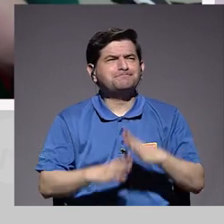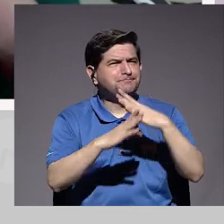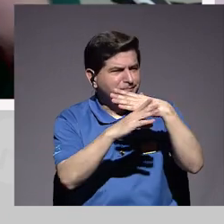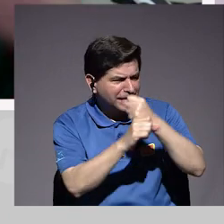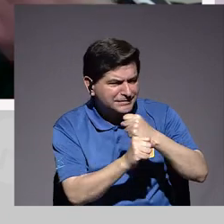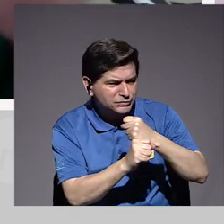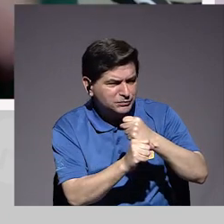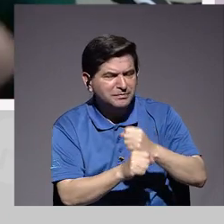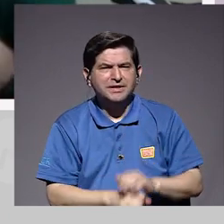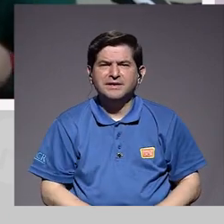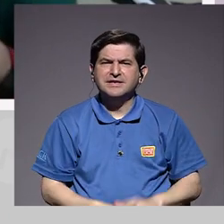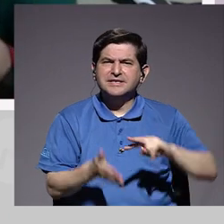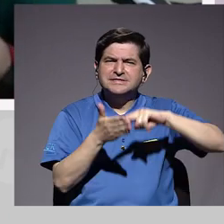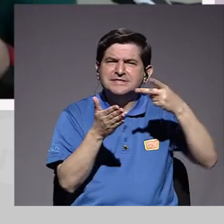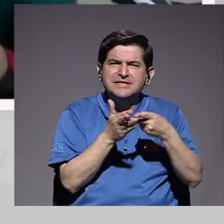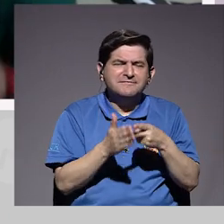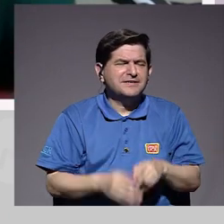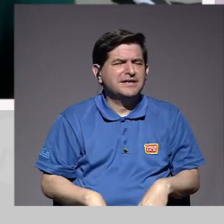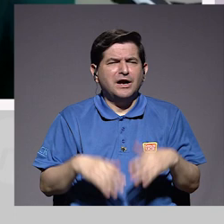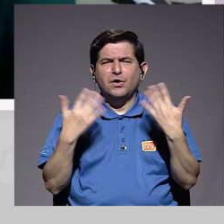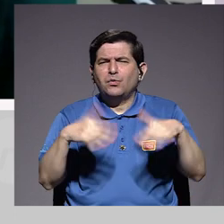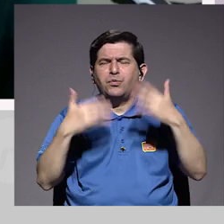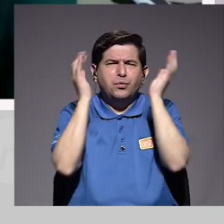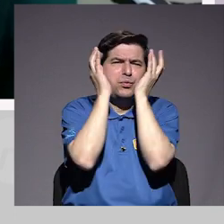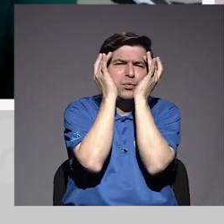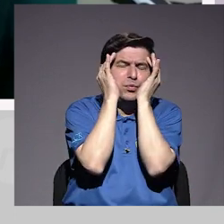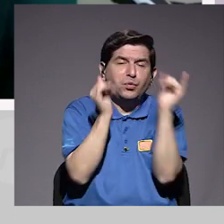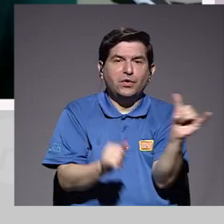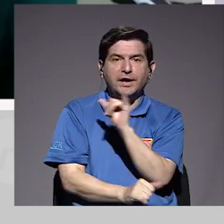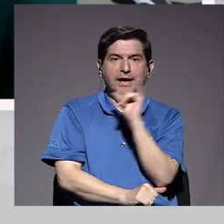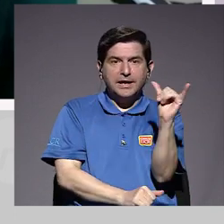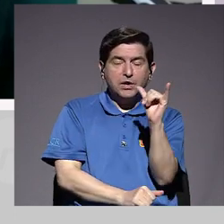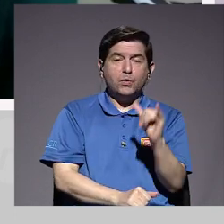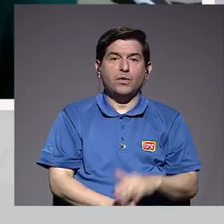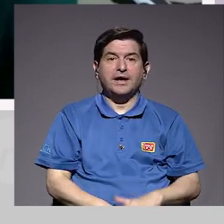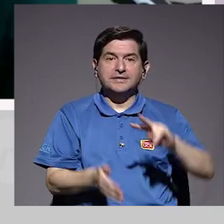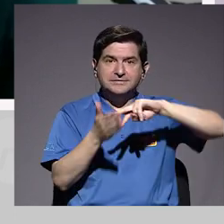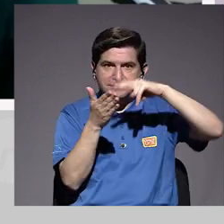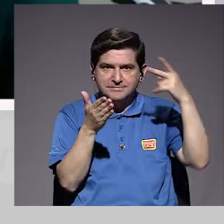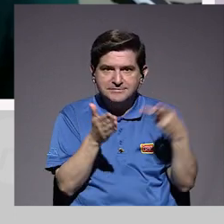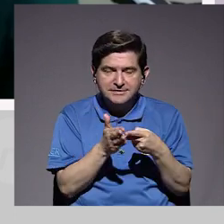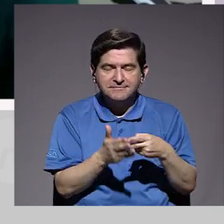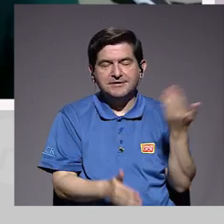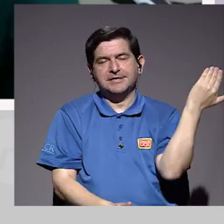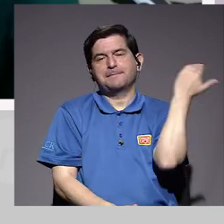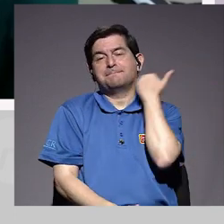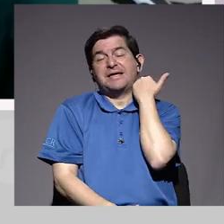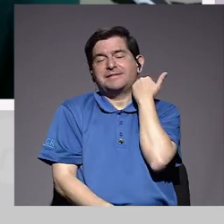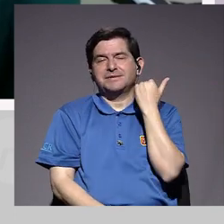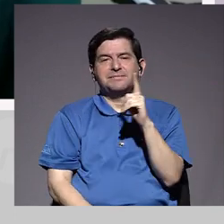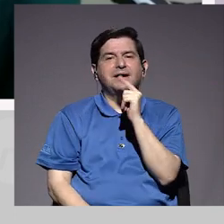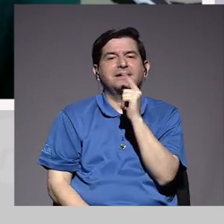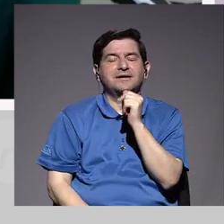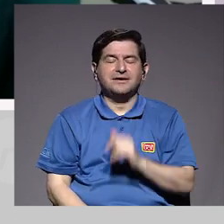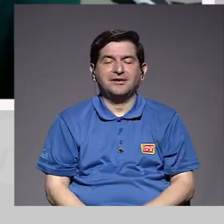generando mucha ansiedad. Y esa ansiedad también cobra una víctima que la víctima es la parte sexual.